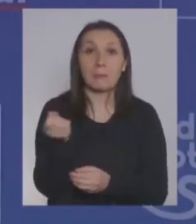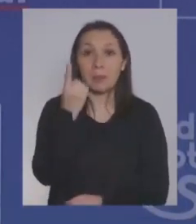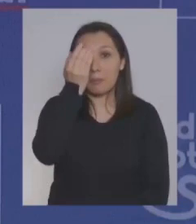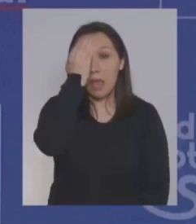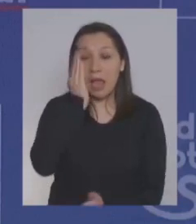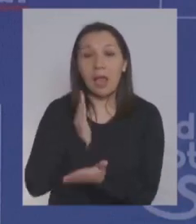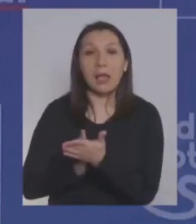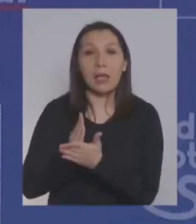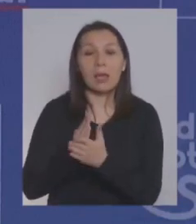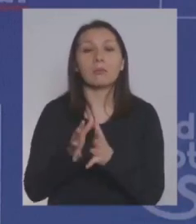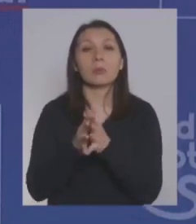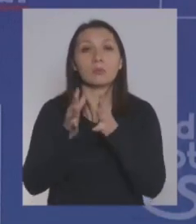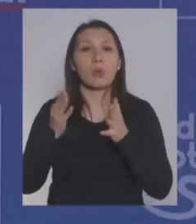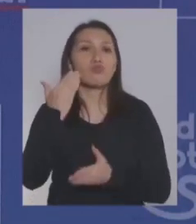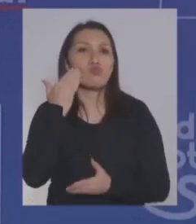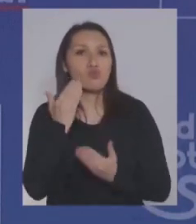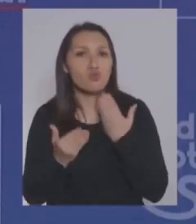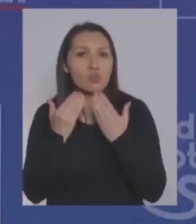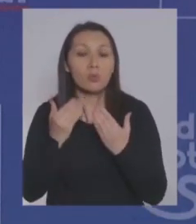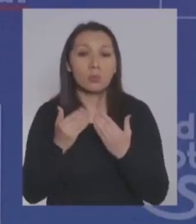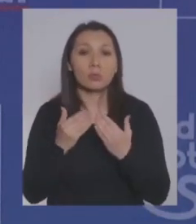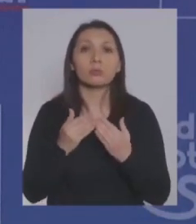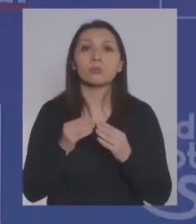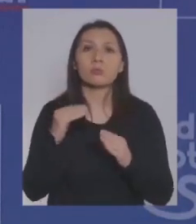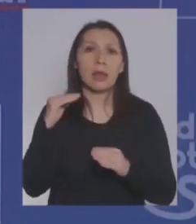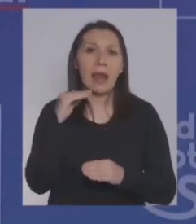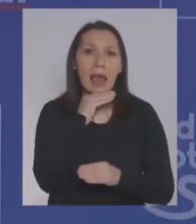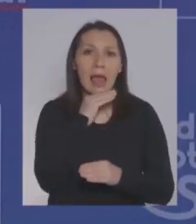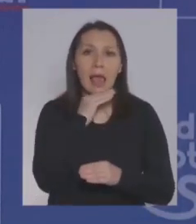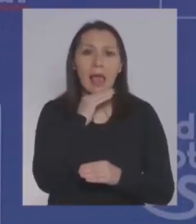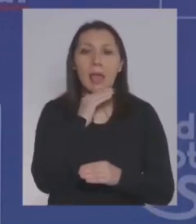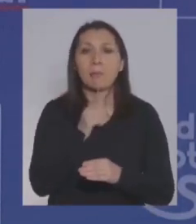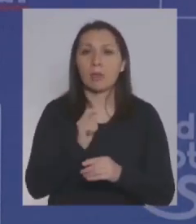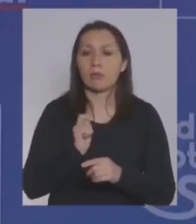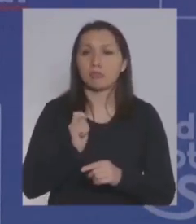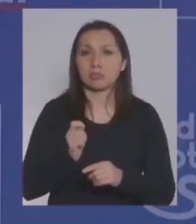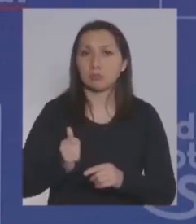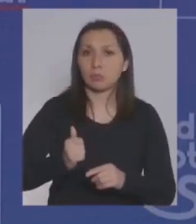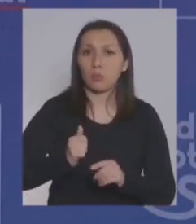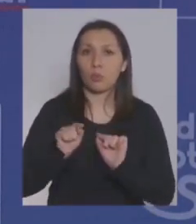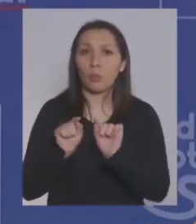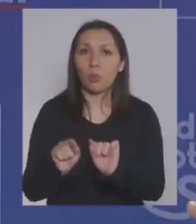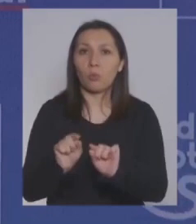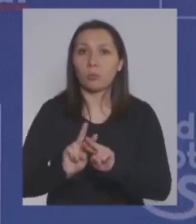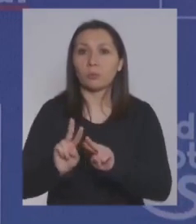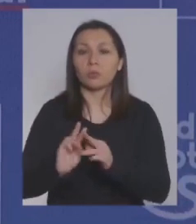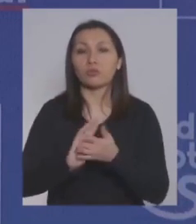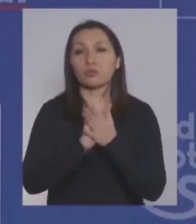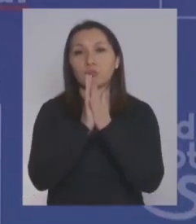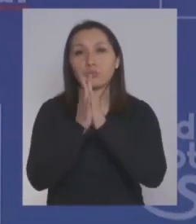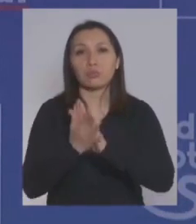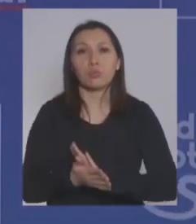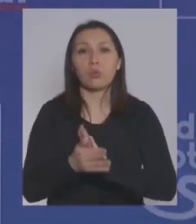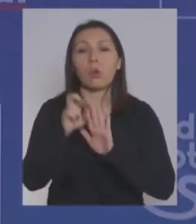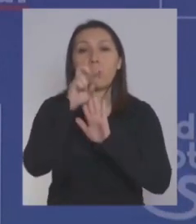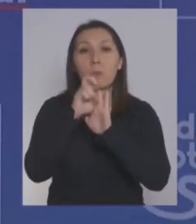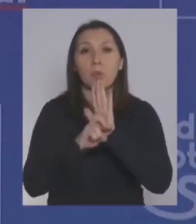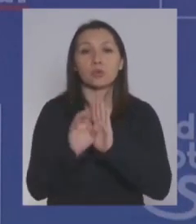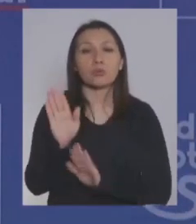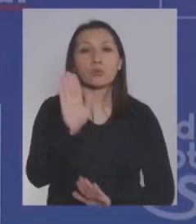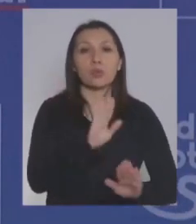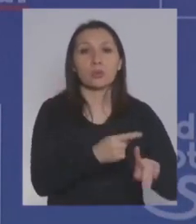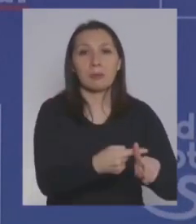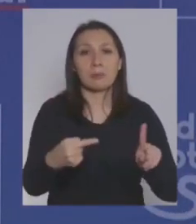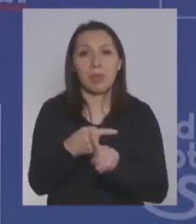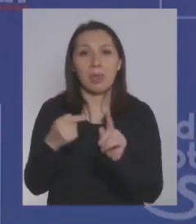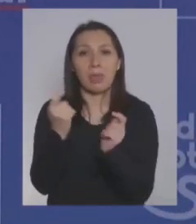de agosto partió un gran beneficio que además fue muy rápido de establecer, que fue todo el proyecto de protección de